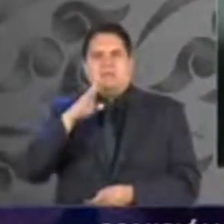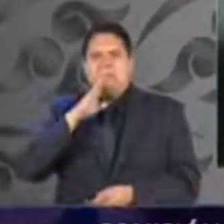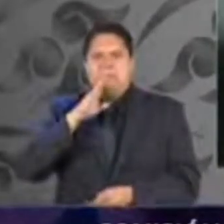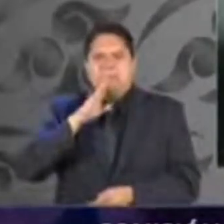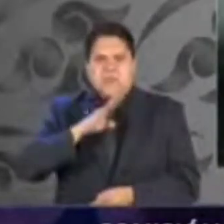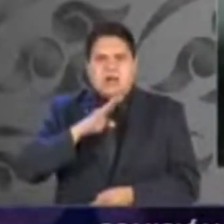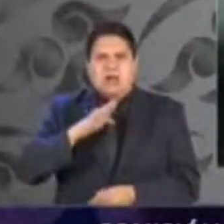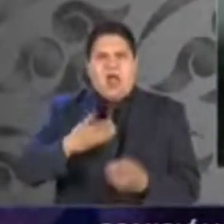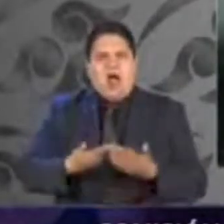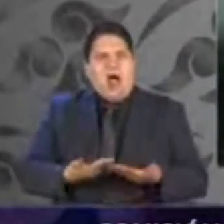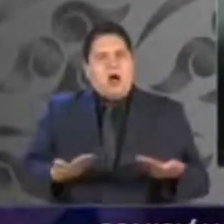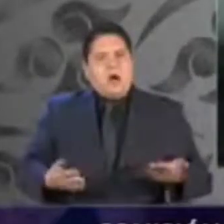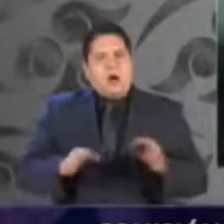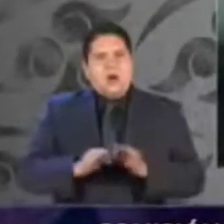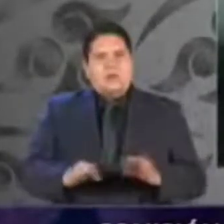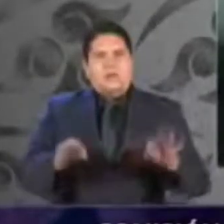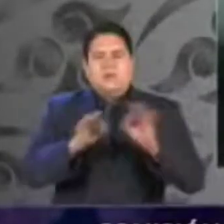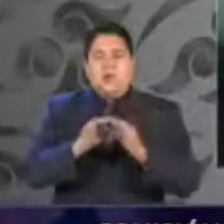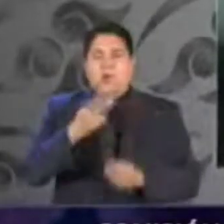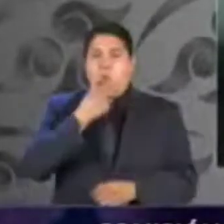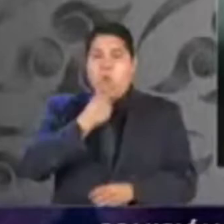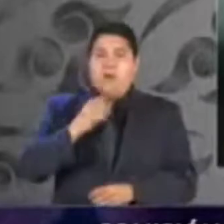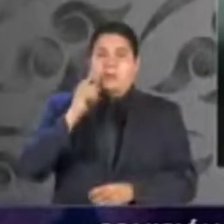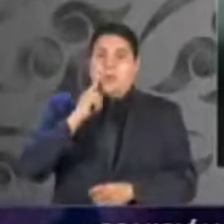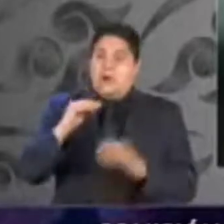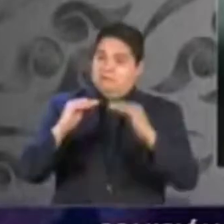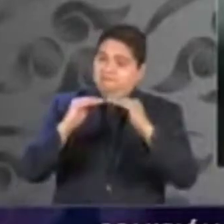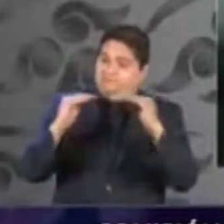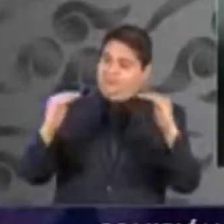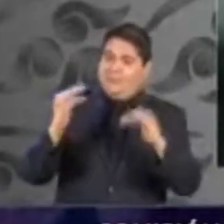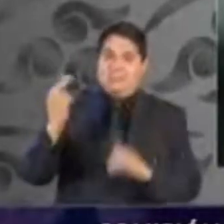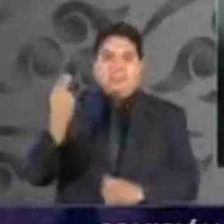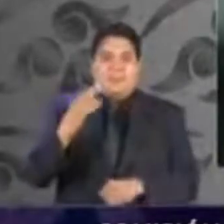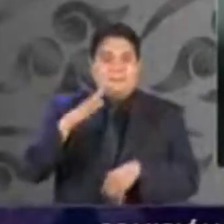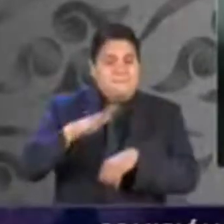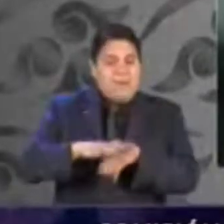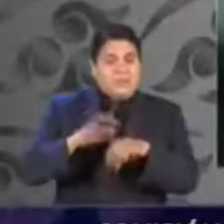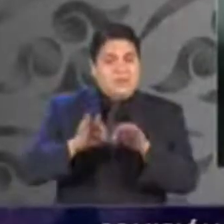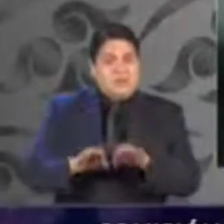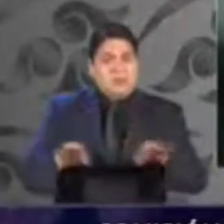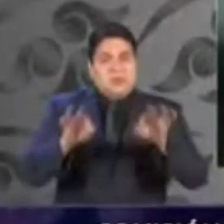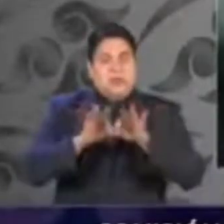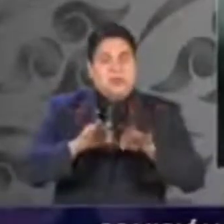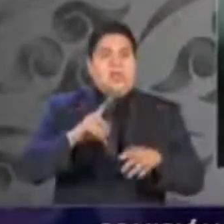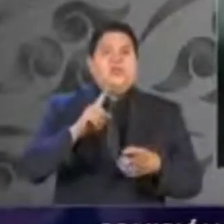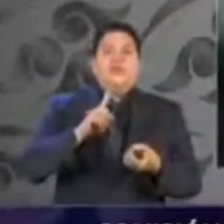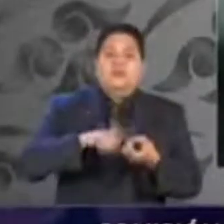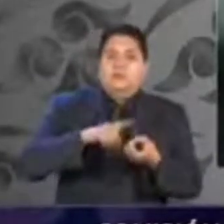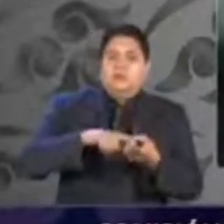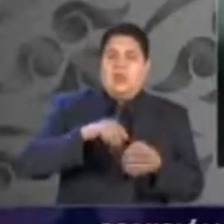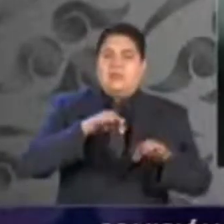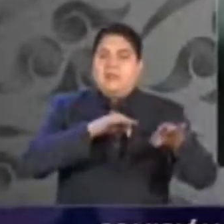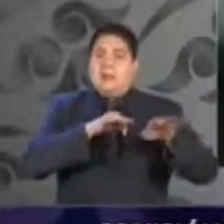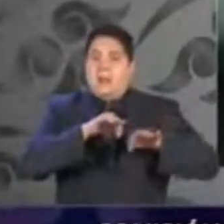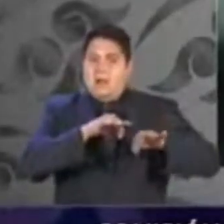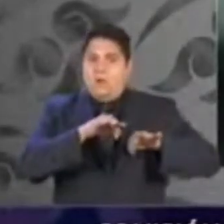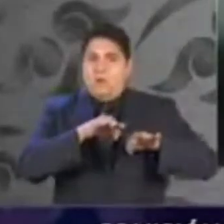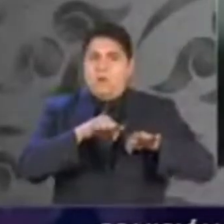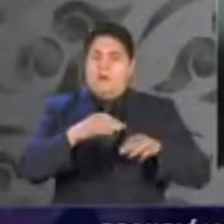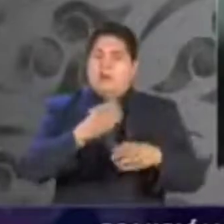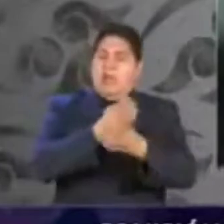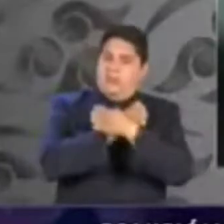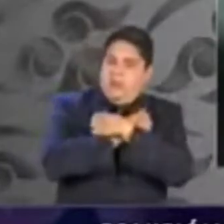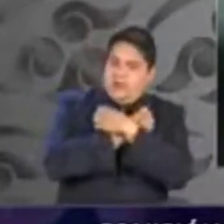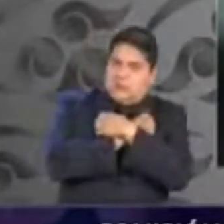igualdad sustantiva en todos los aspectos, pero principalmente en lo laboral, económico y político, es una forma de